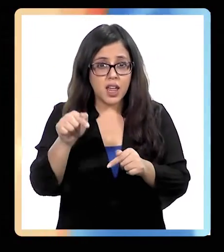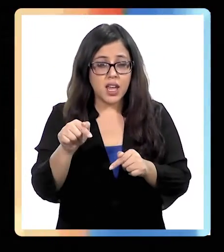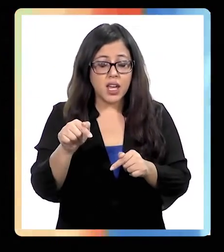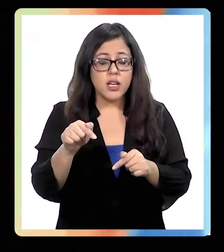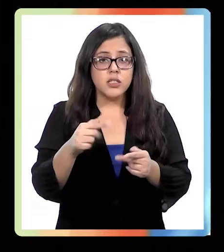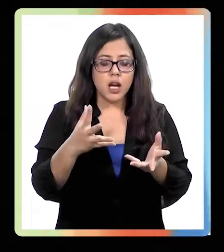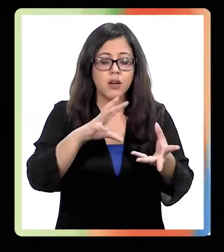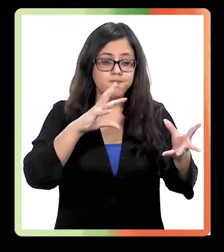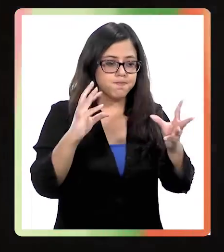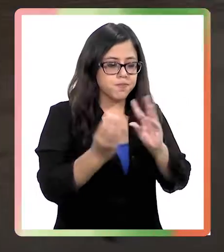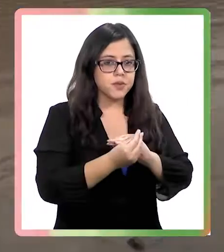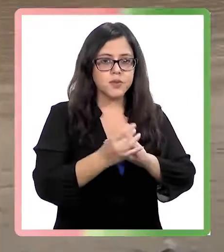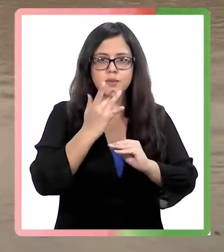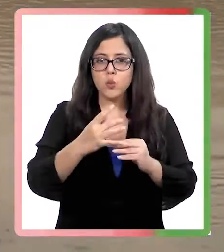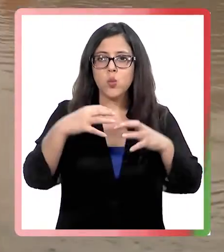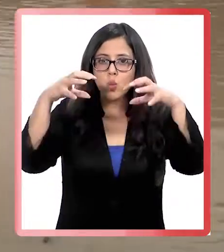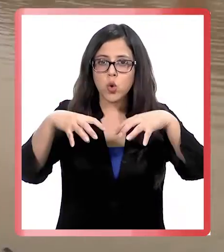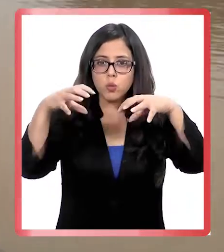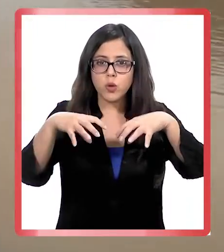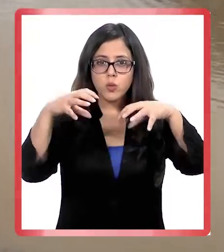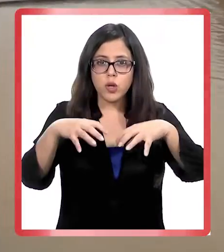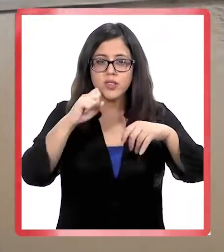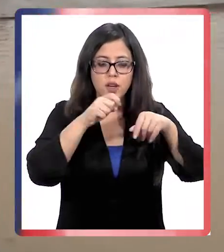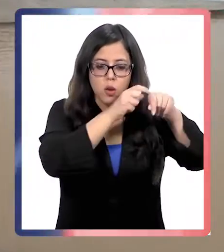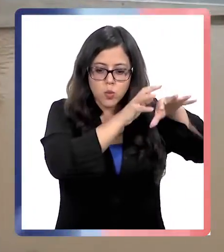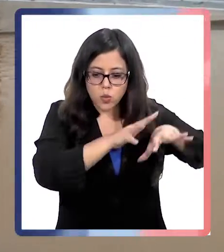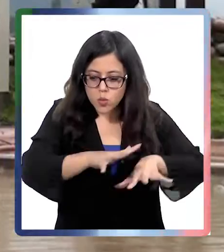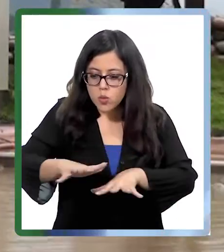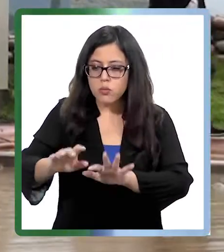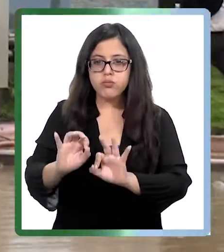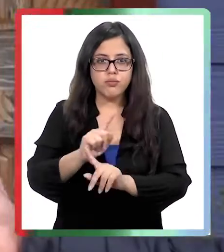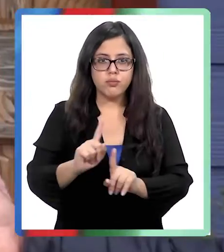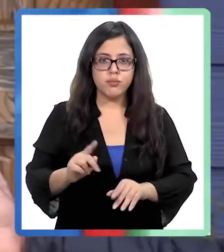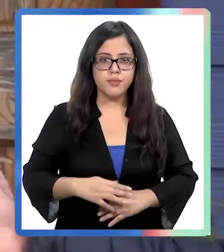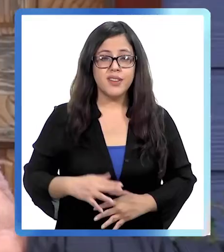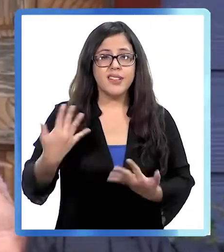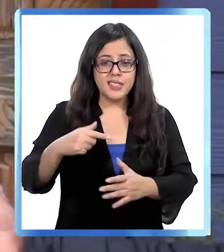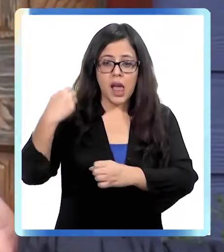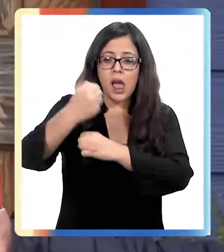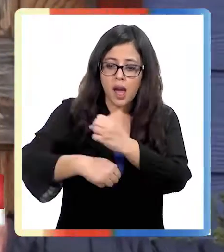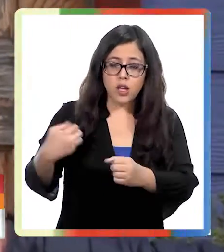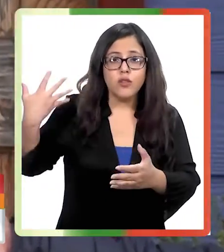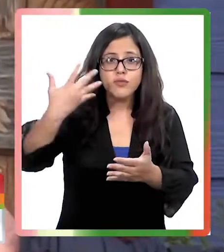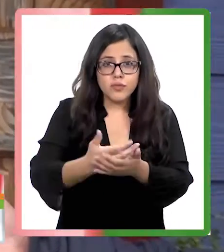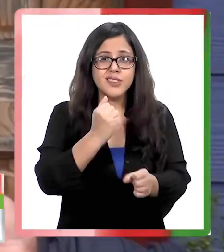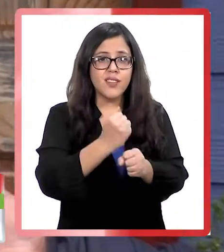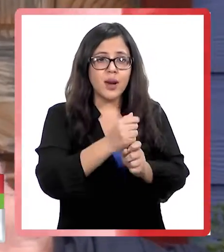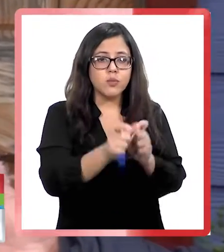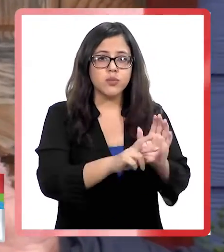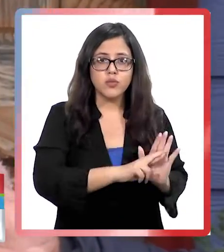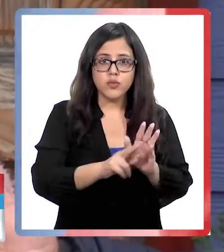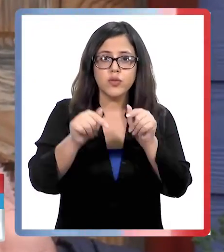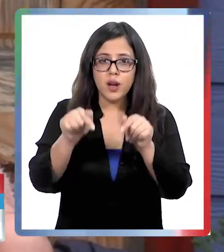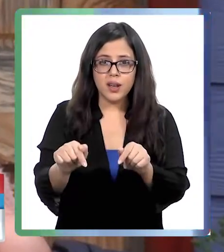enormes estragos ya que las lluvias no evacúan de forma correcta. Llevamos años de que estamos trabajando como dirigentes ahí,